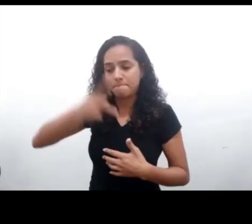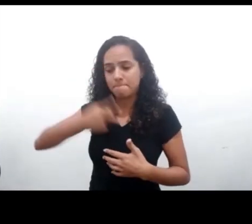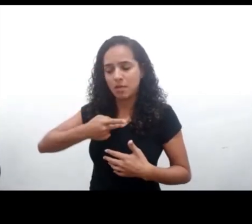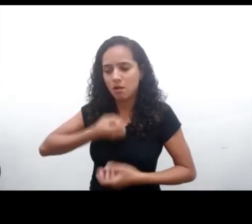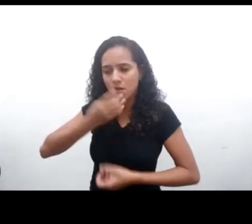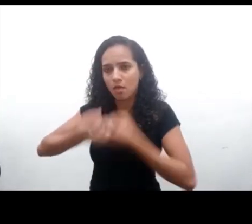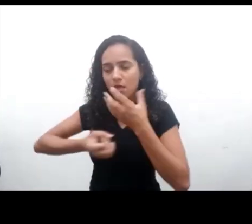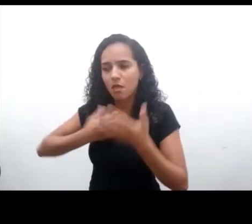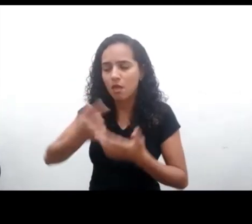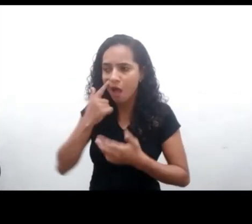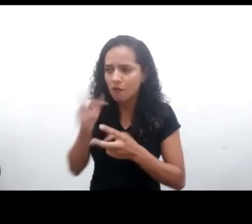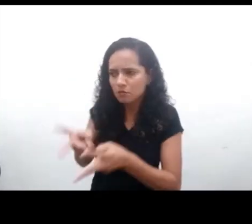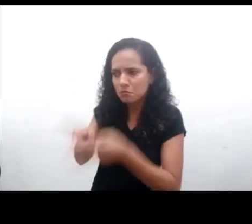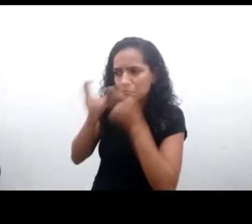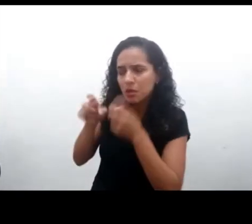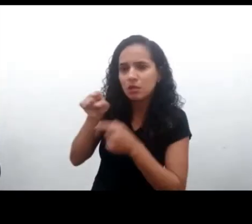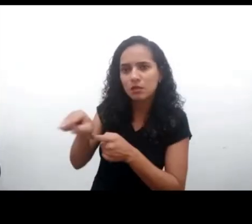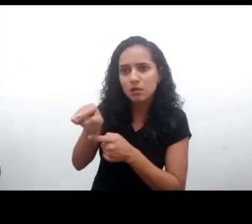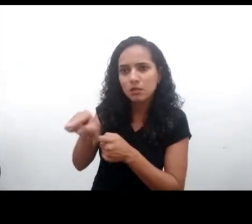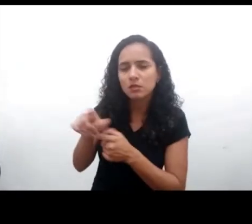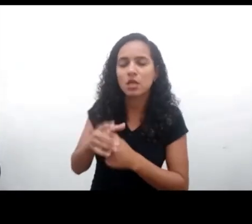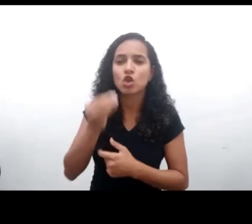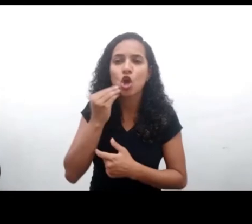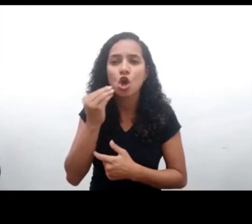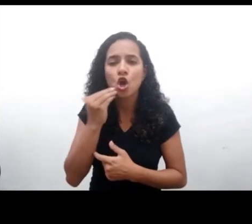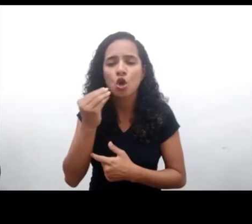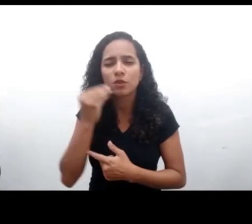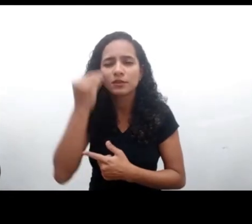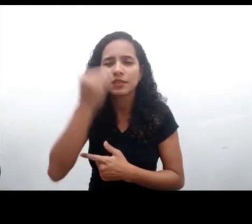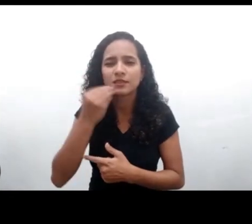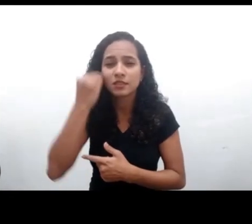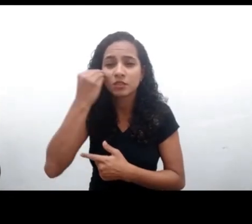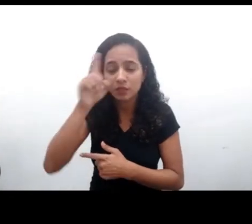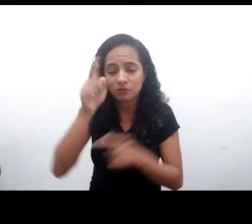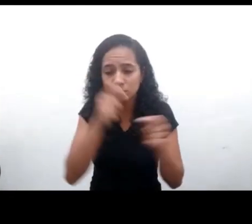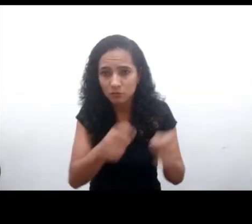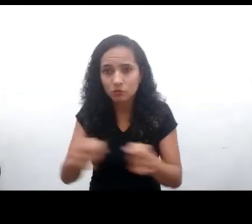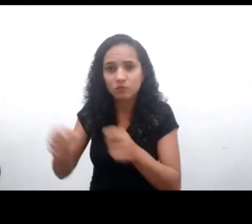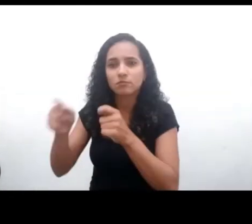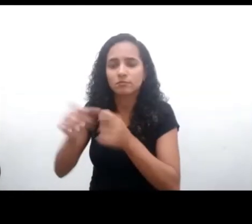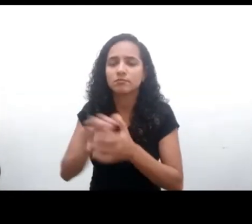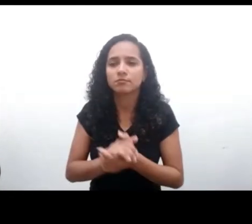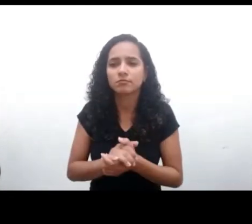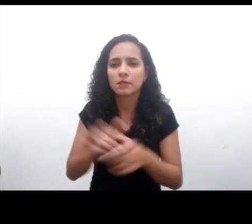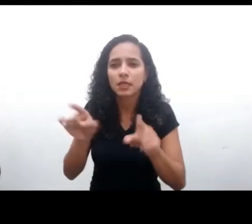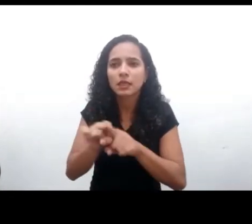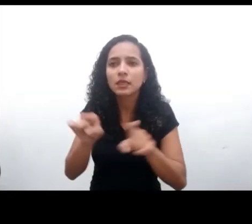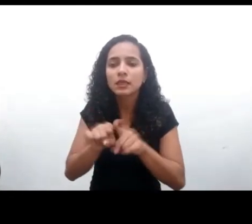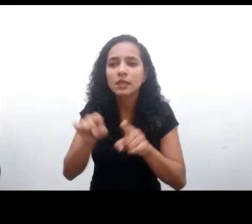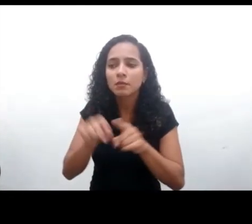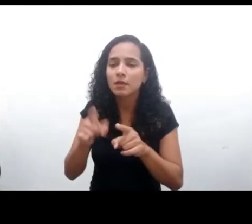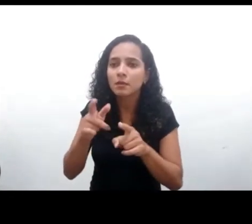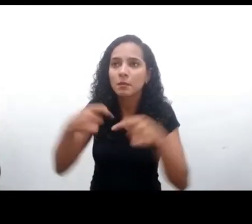ellos trajeron, trajeron temas más personales que muestran que ellos viven dilemas y riesgos y oportunidades en la experiencia